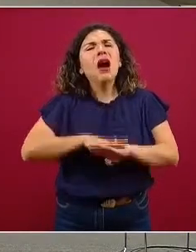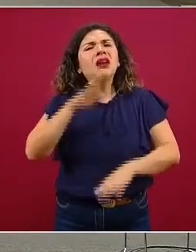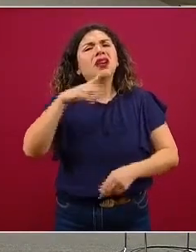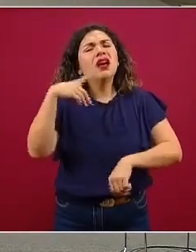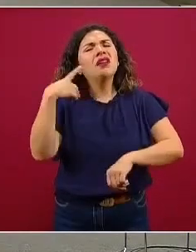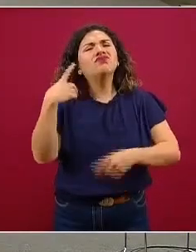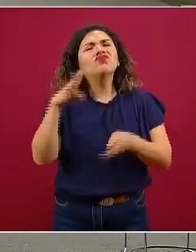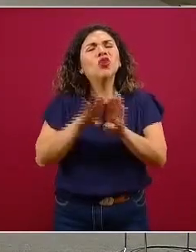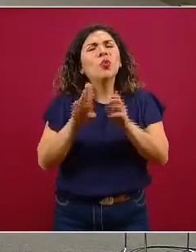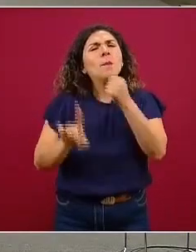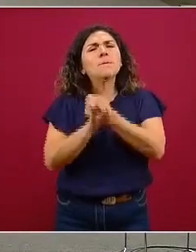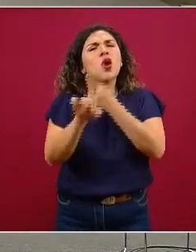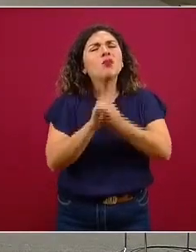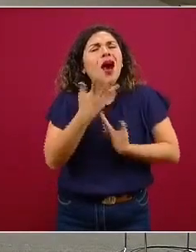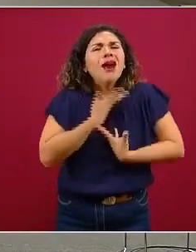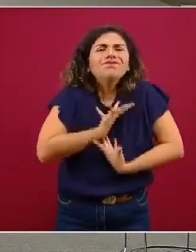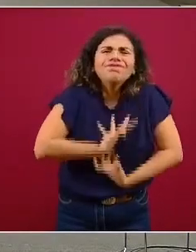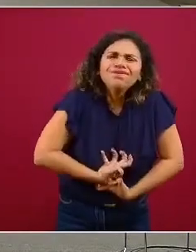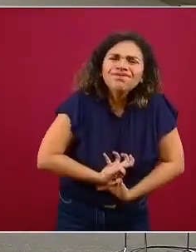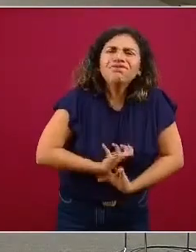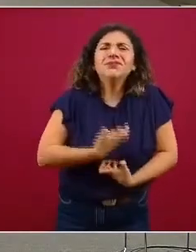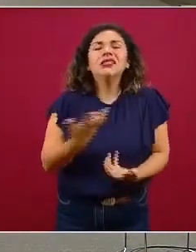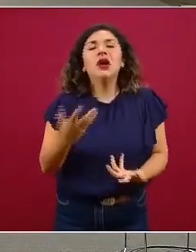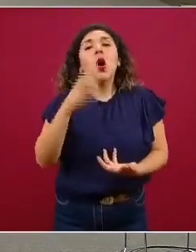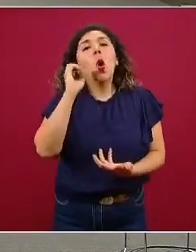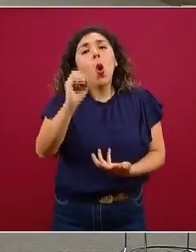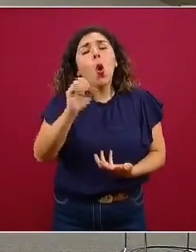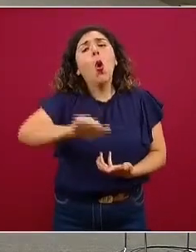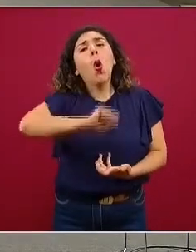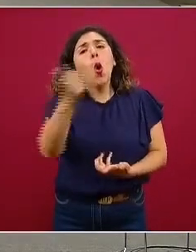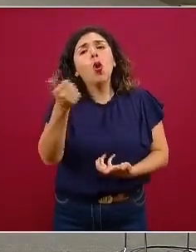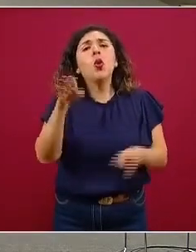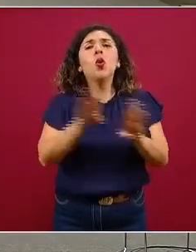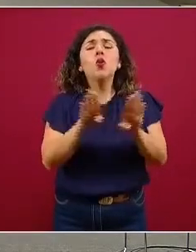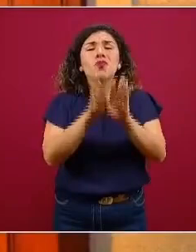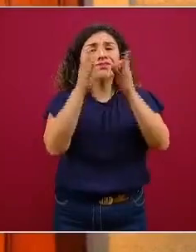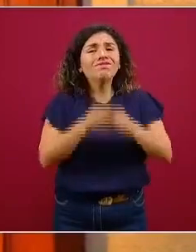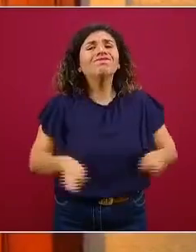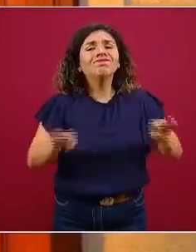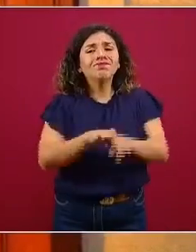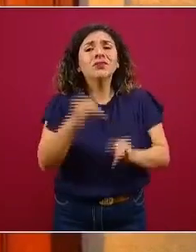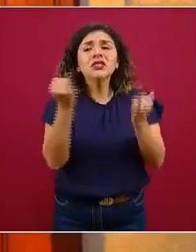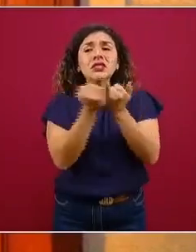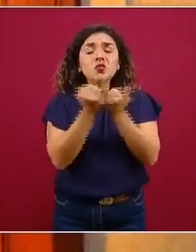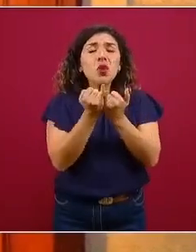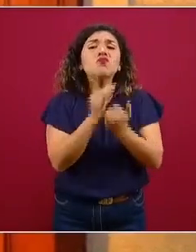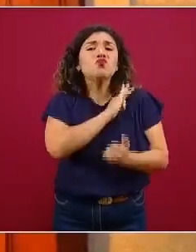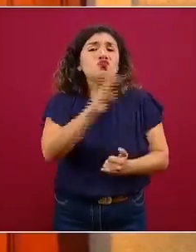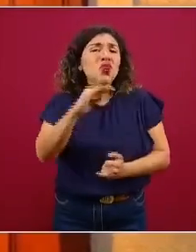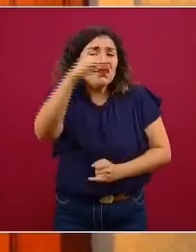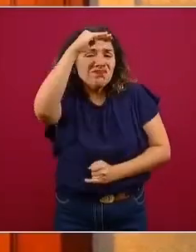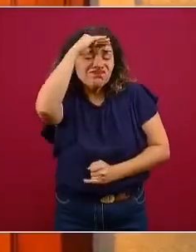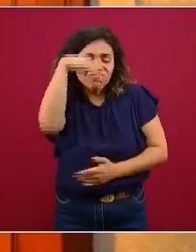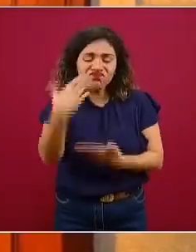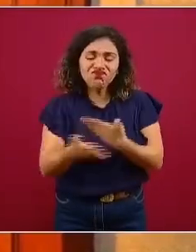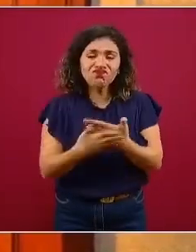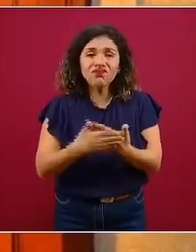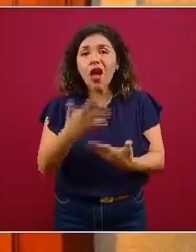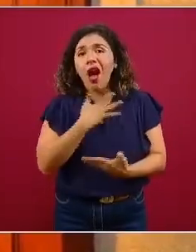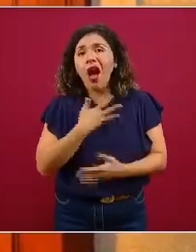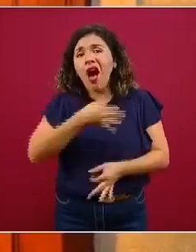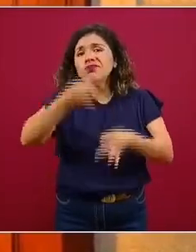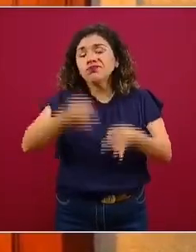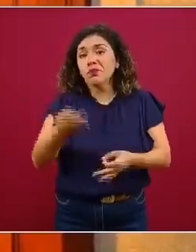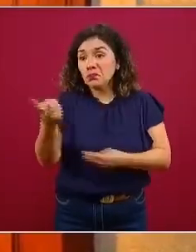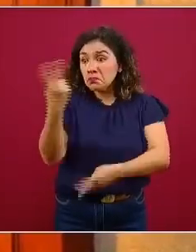específicamente en depresión y por supuesto, de alguna forma, es importante también esperar que si existe